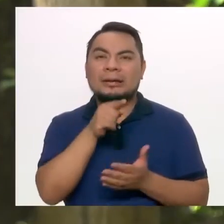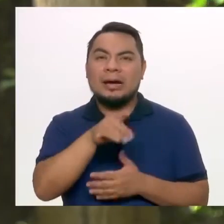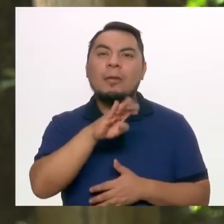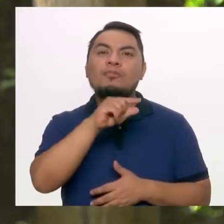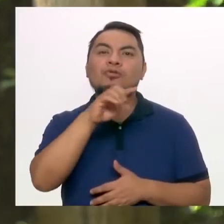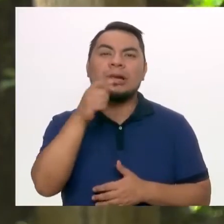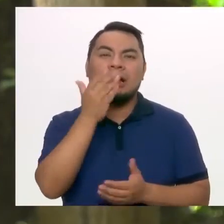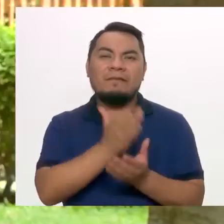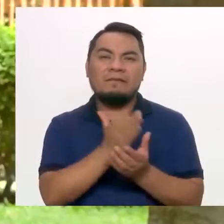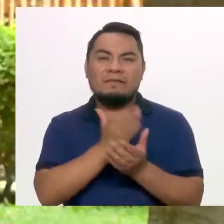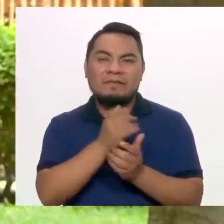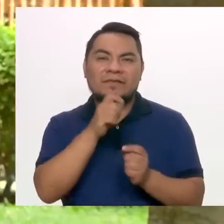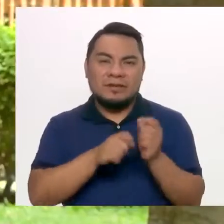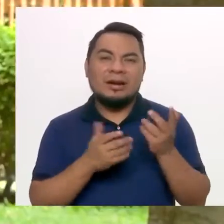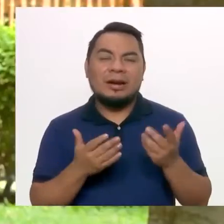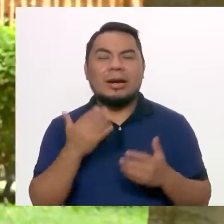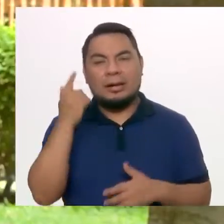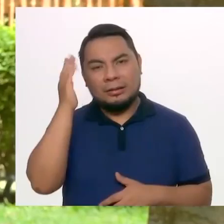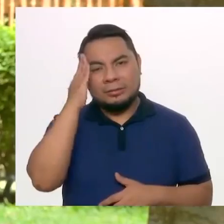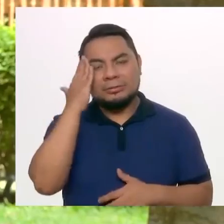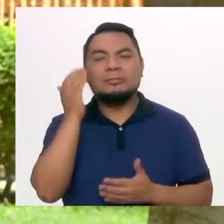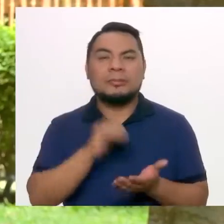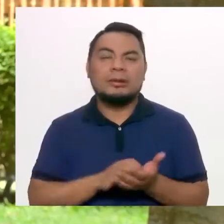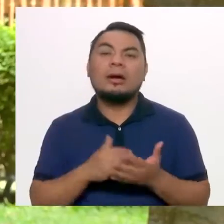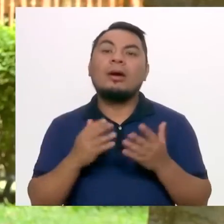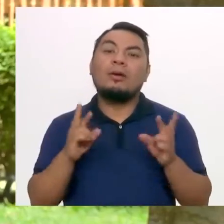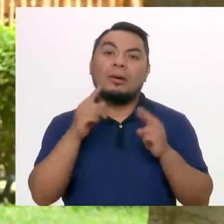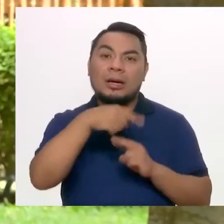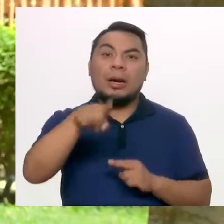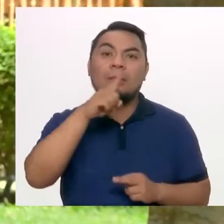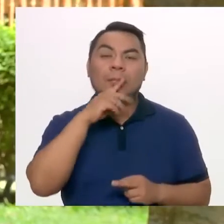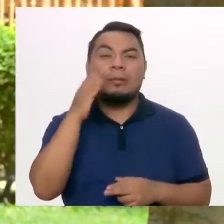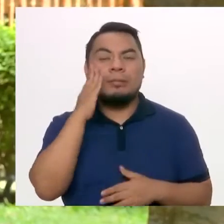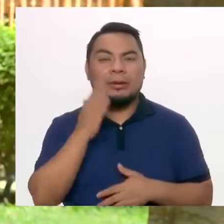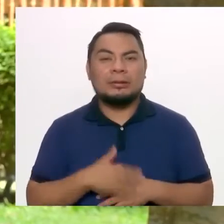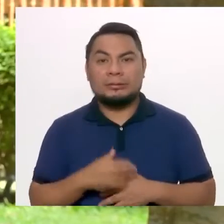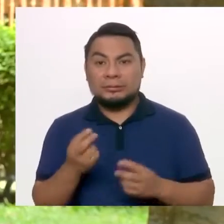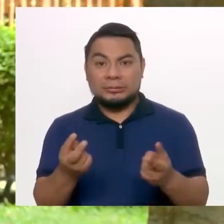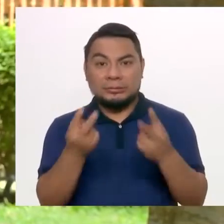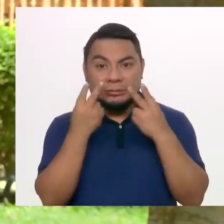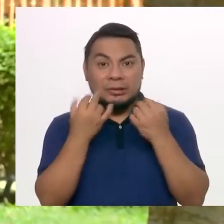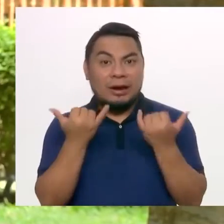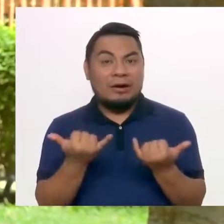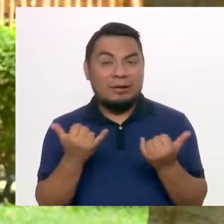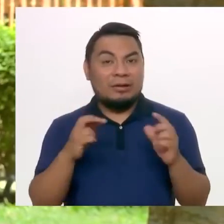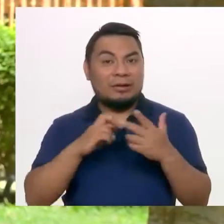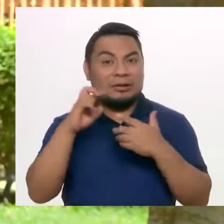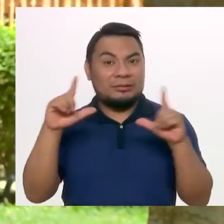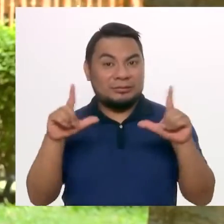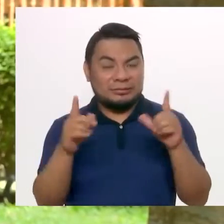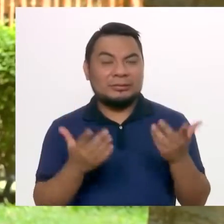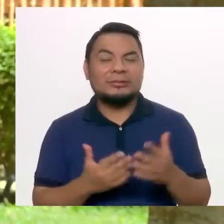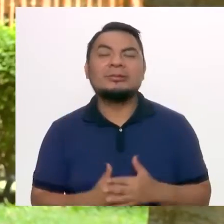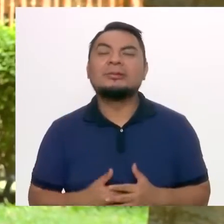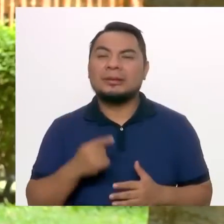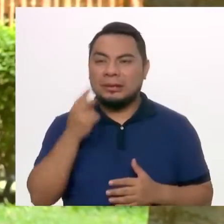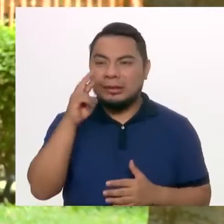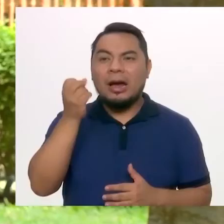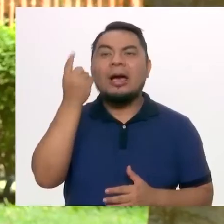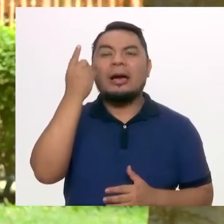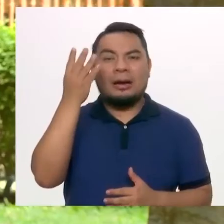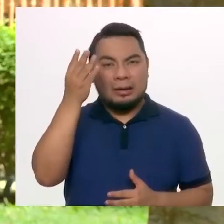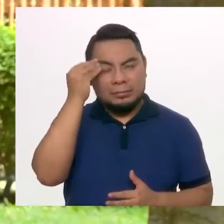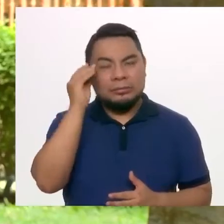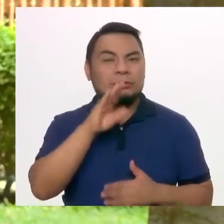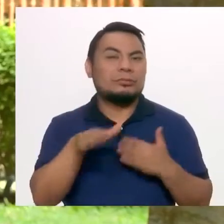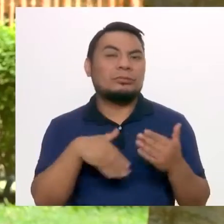Carlos, y ojalá que también los padres que están viendo, que están sintonizando sin barreras, pues también hayan tomado